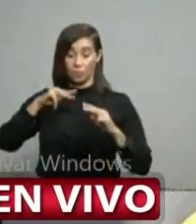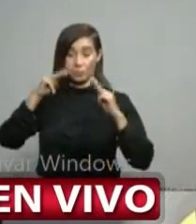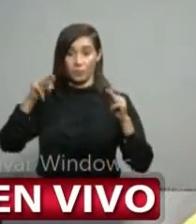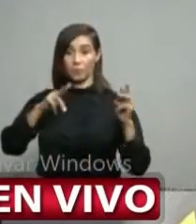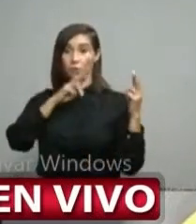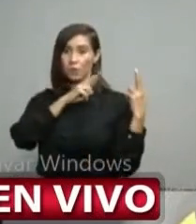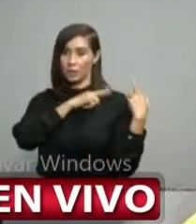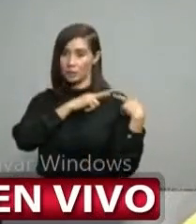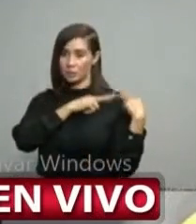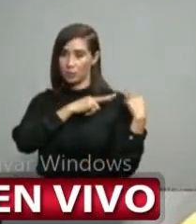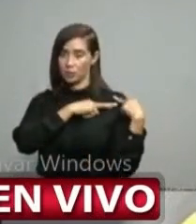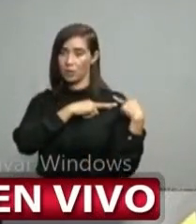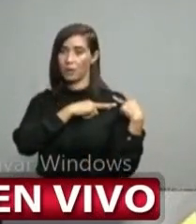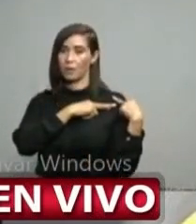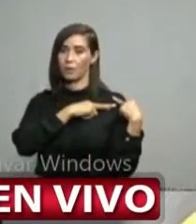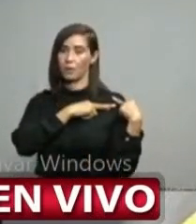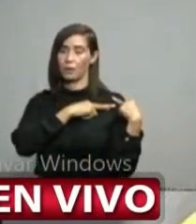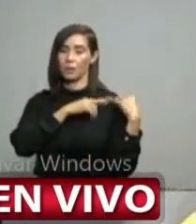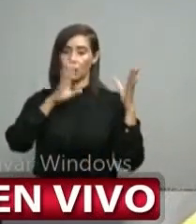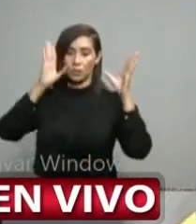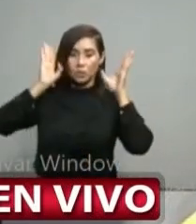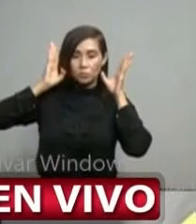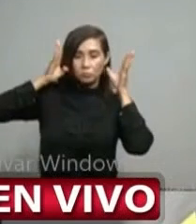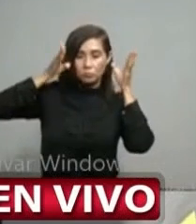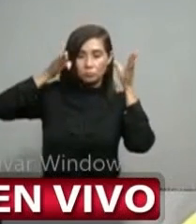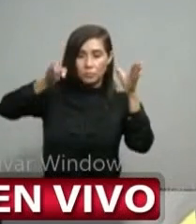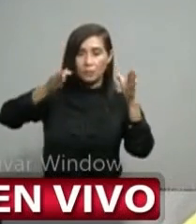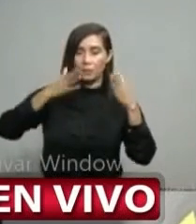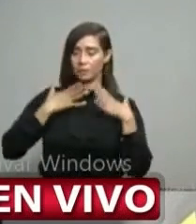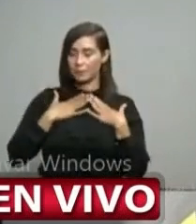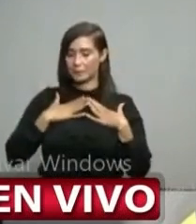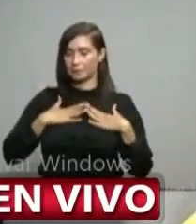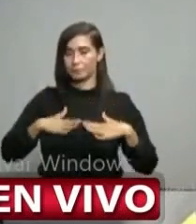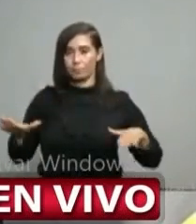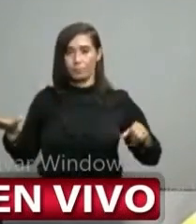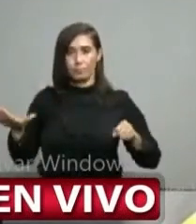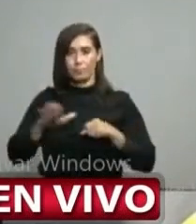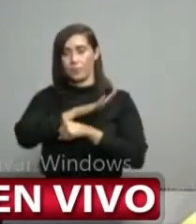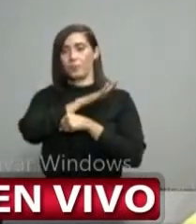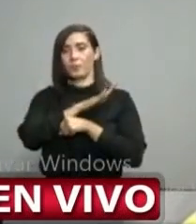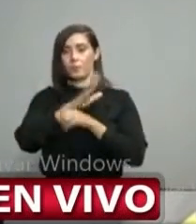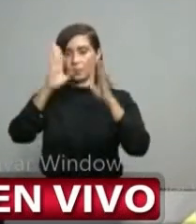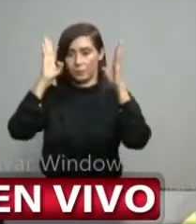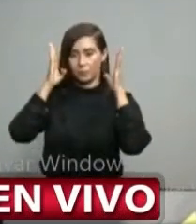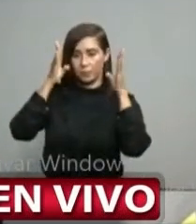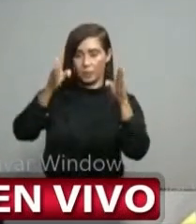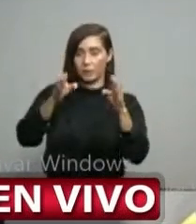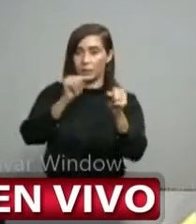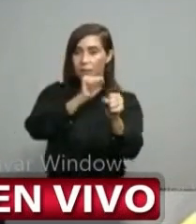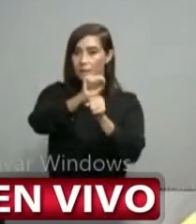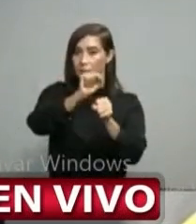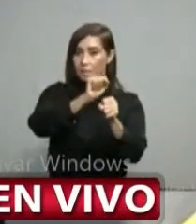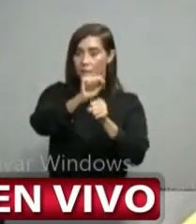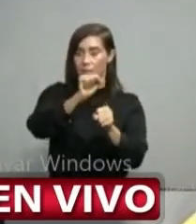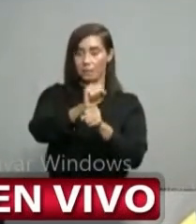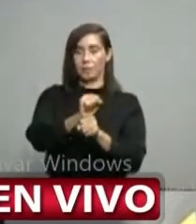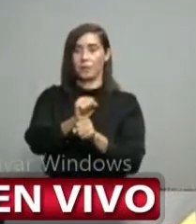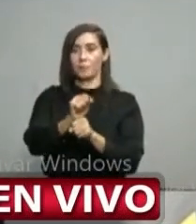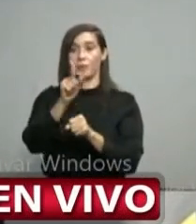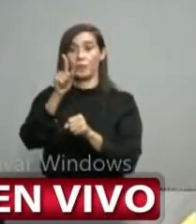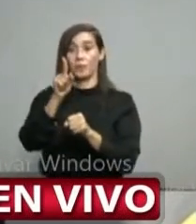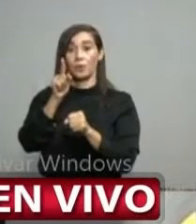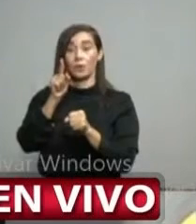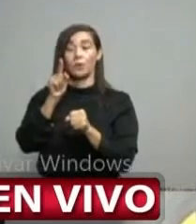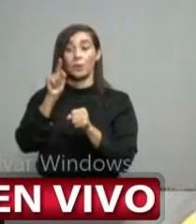y una misión que cumplir y estoy dedicado de cuerpo y alma a su cumplimiento en las escuelas de